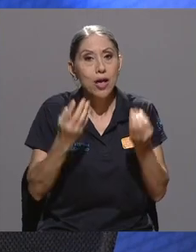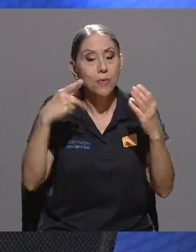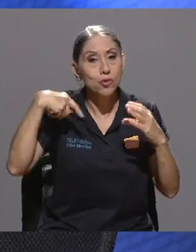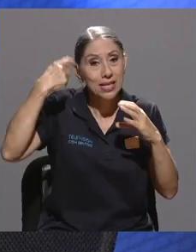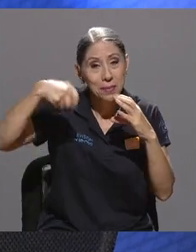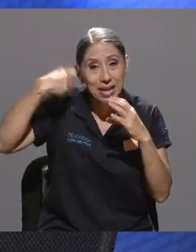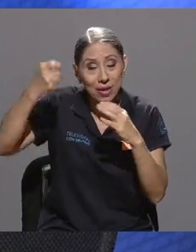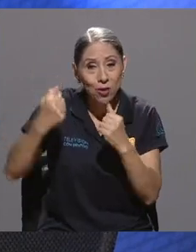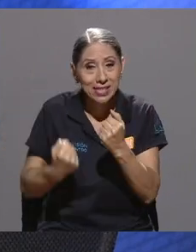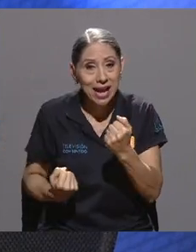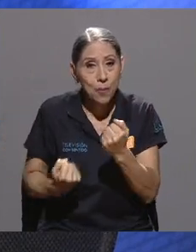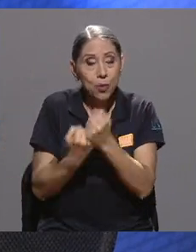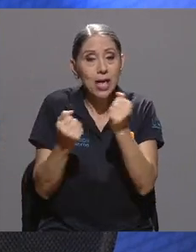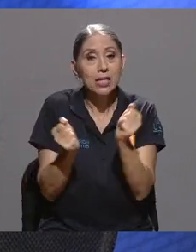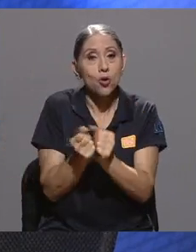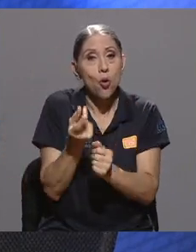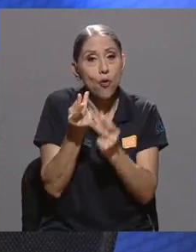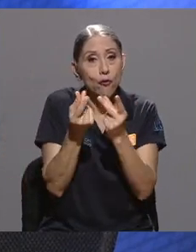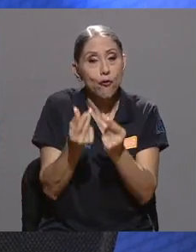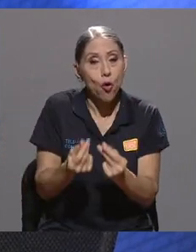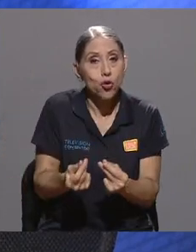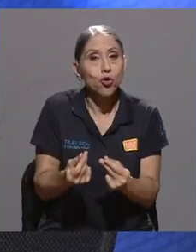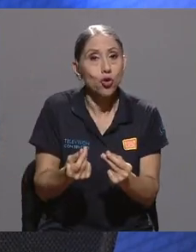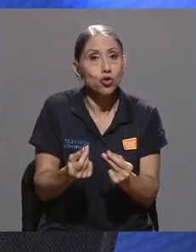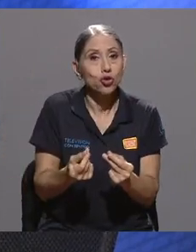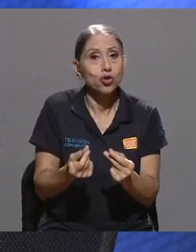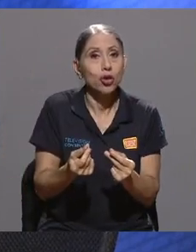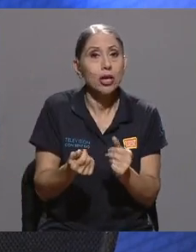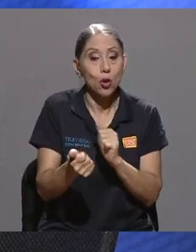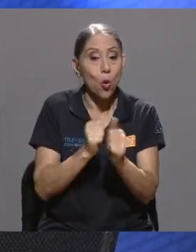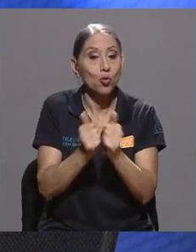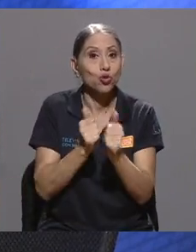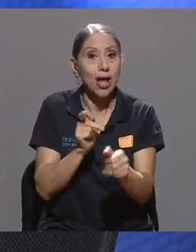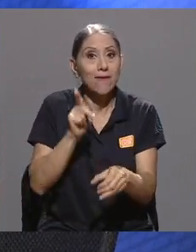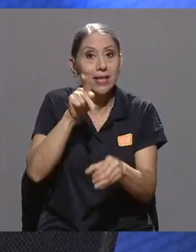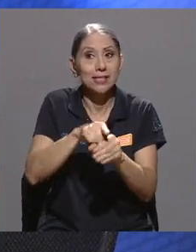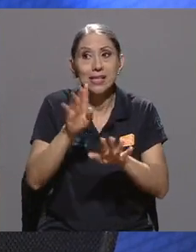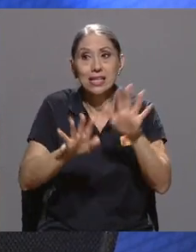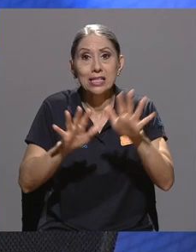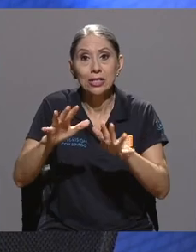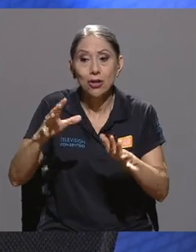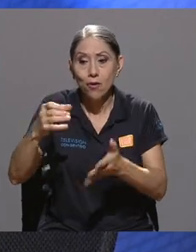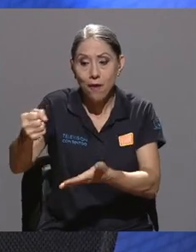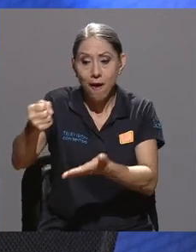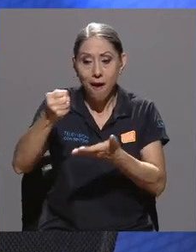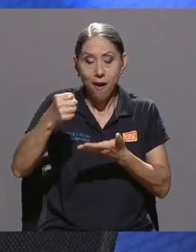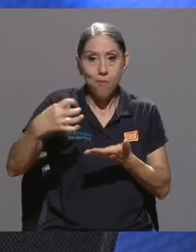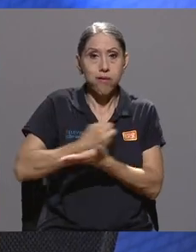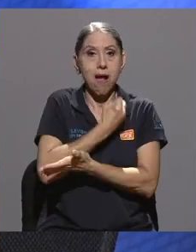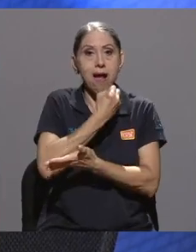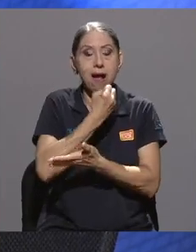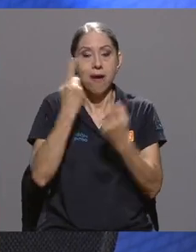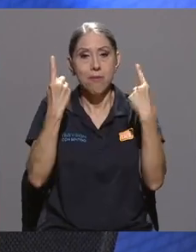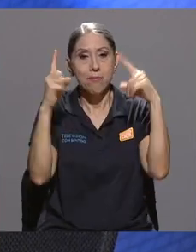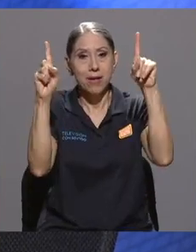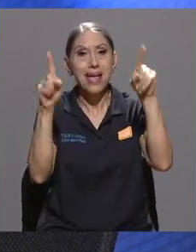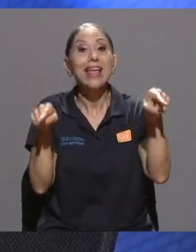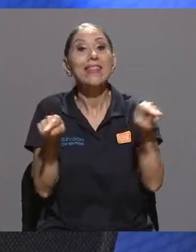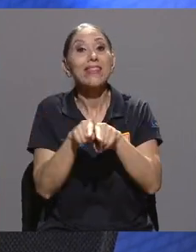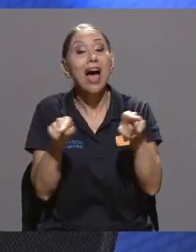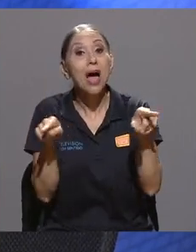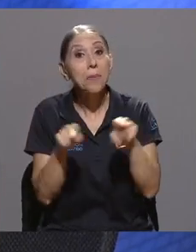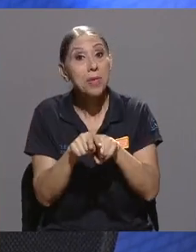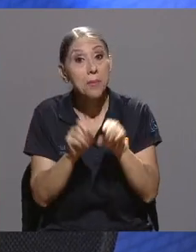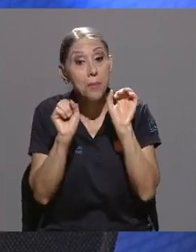apoyadas por fondos concursables, ¿no?, esos son grandes logros. También, bueno, el estreno en grandes